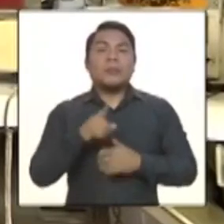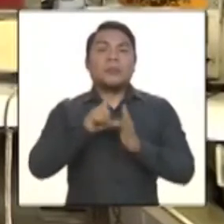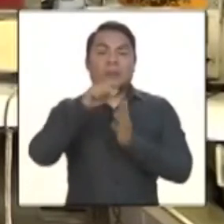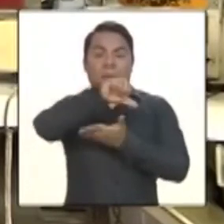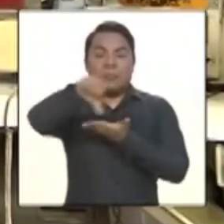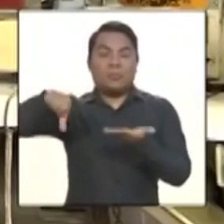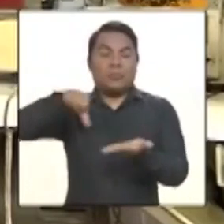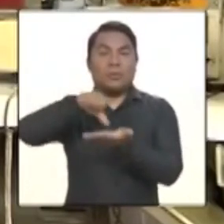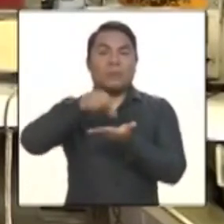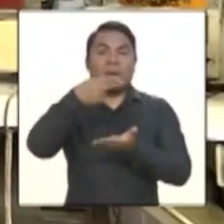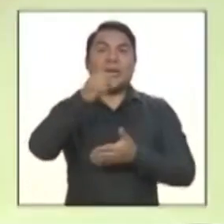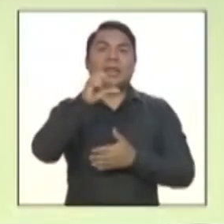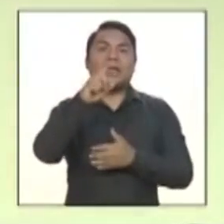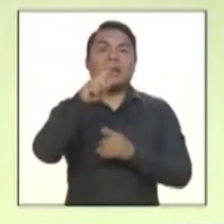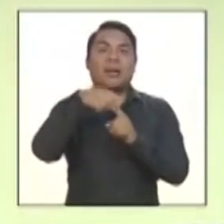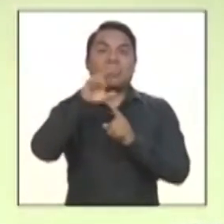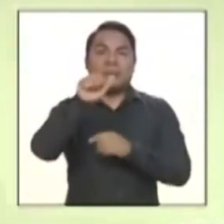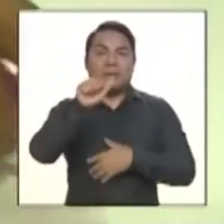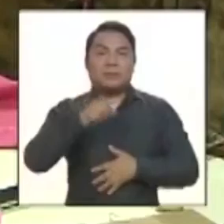Yirete y esto me pasó allá.